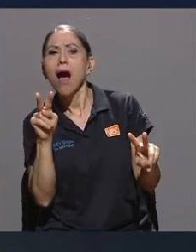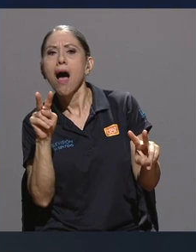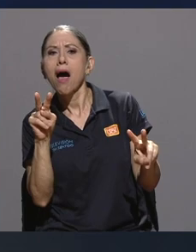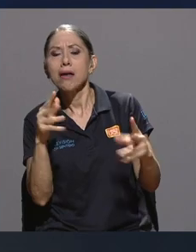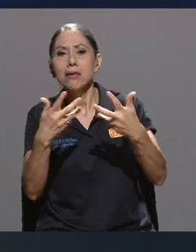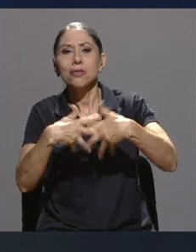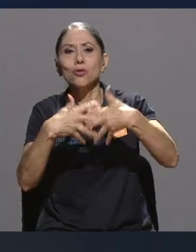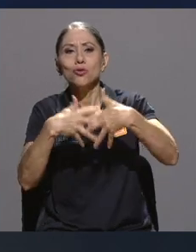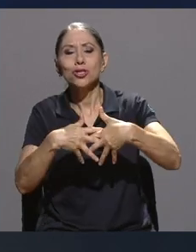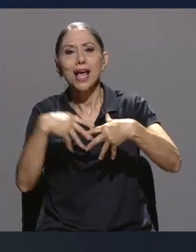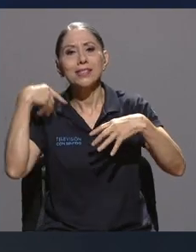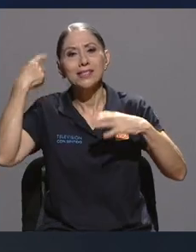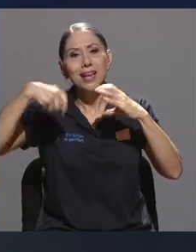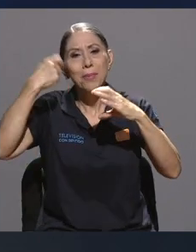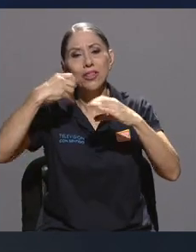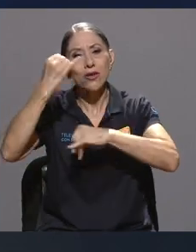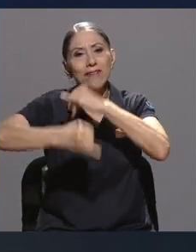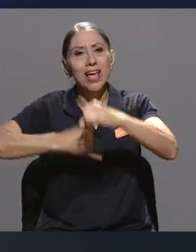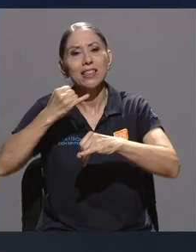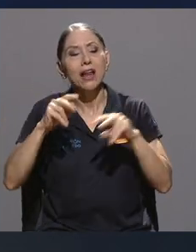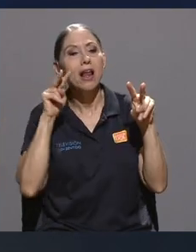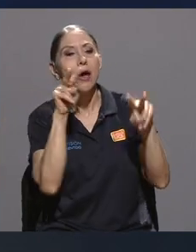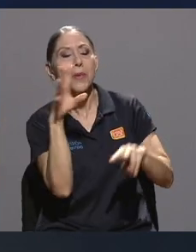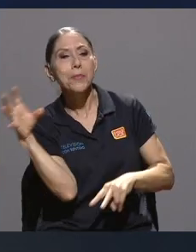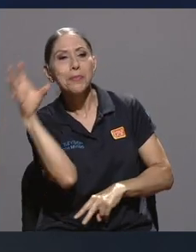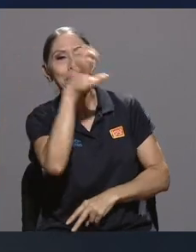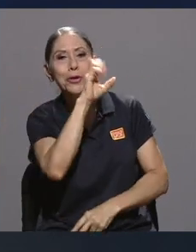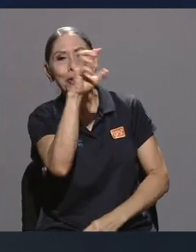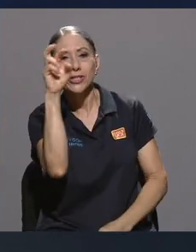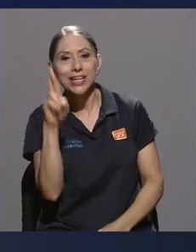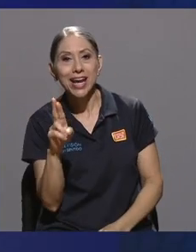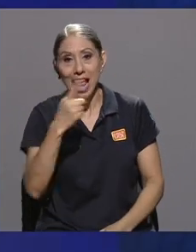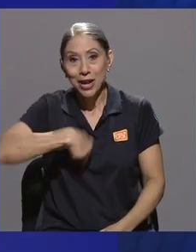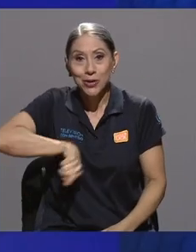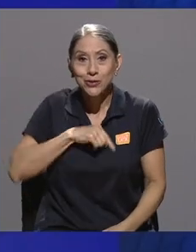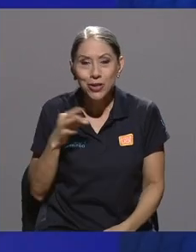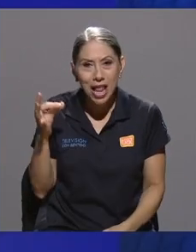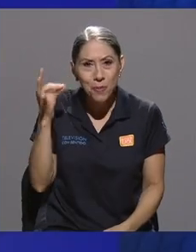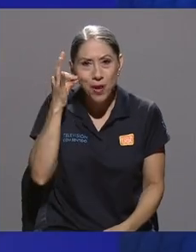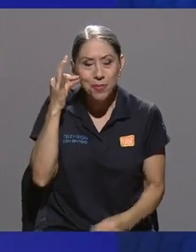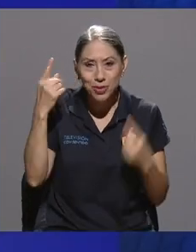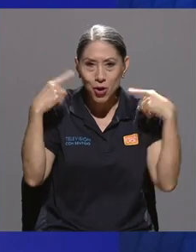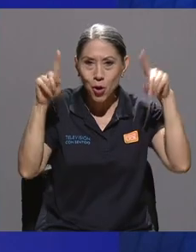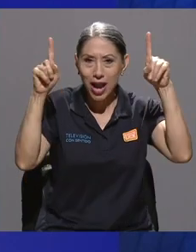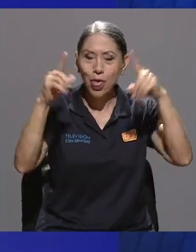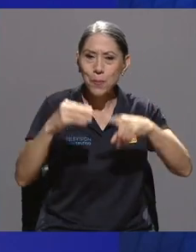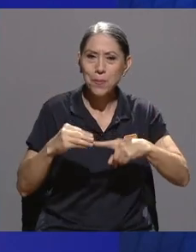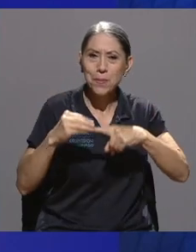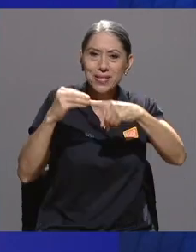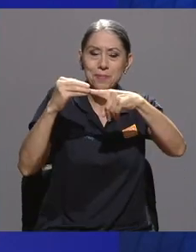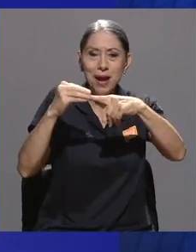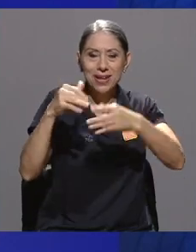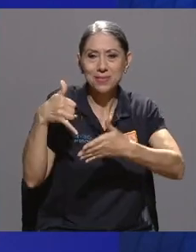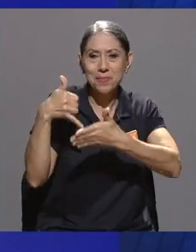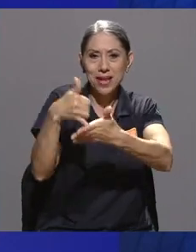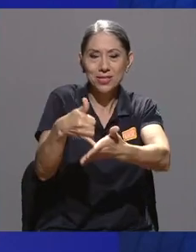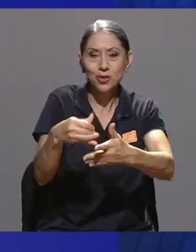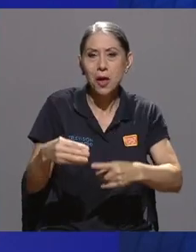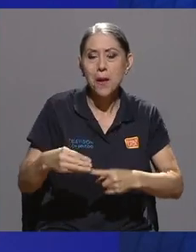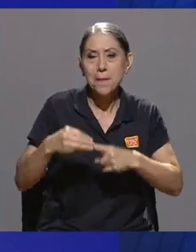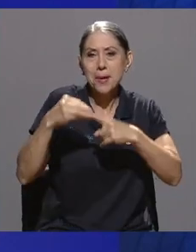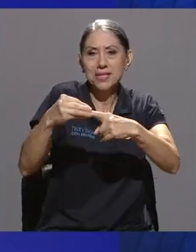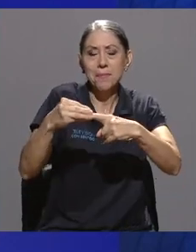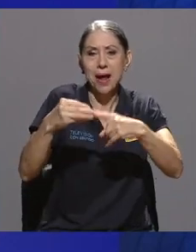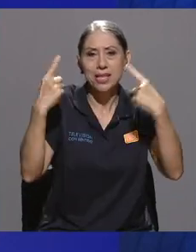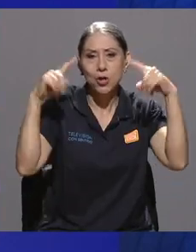cinematográfica internacional. Hemos sido nosotras las mujeres las que hemos logrado los principales premios, los principales logros, fondos,